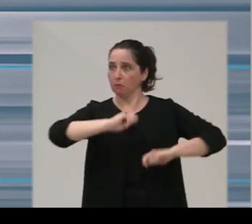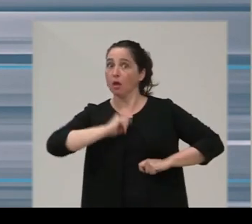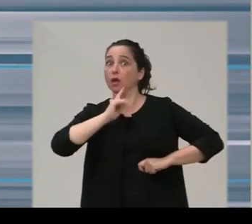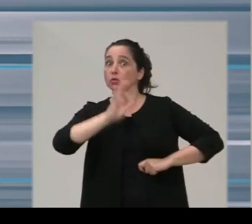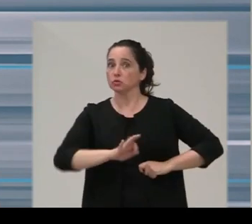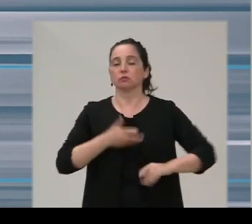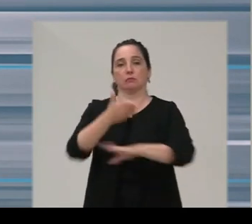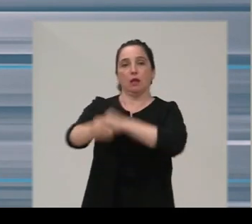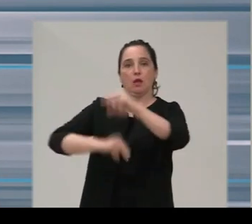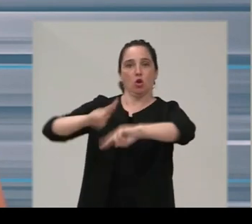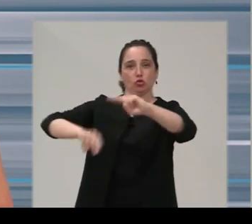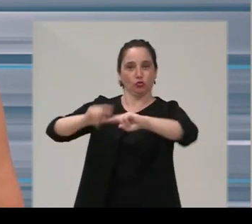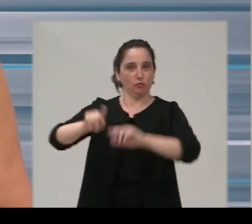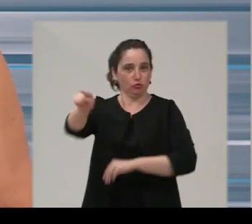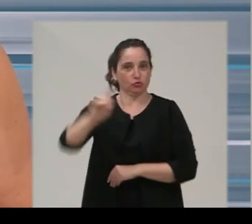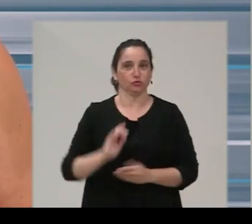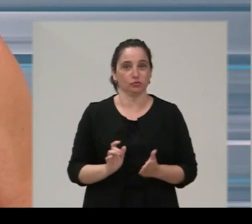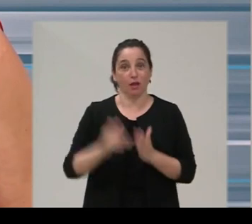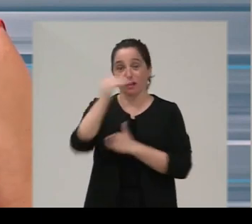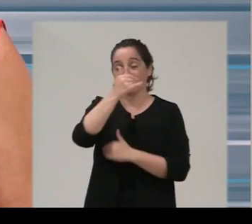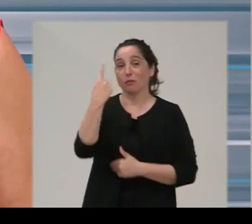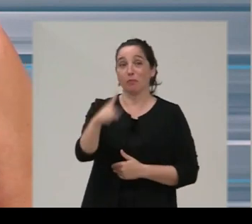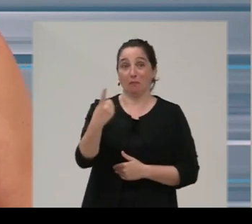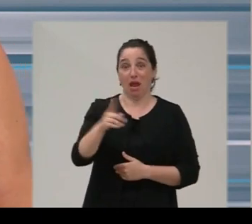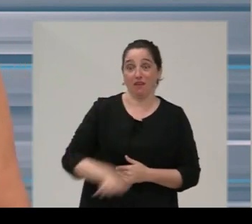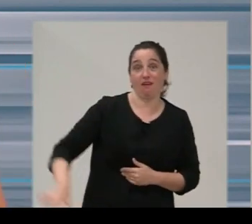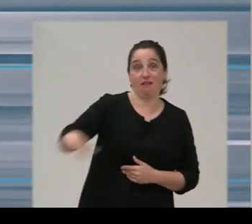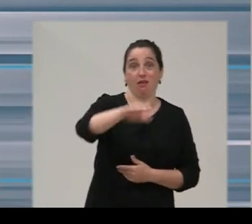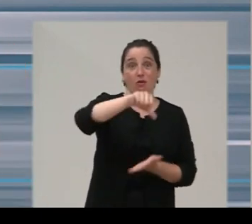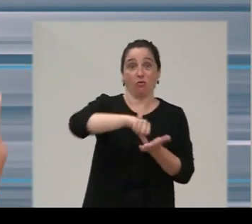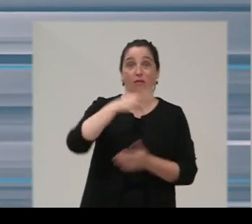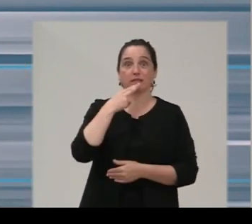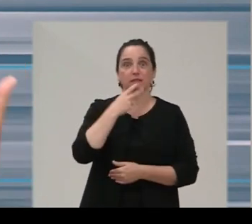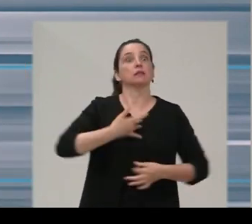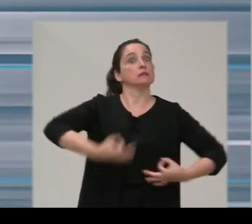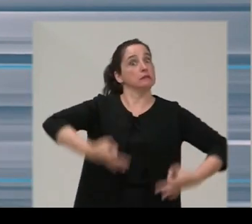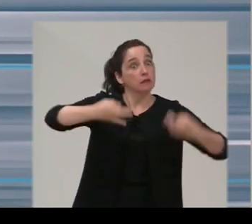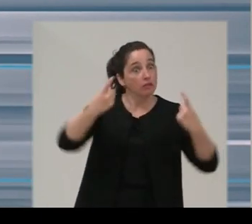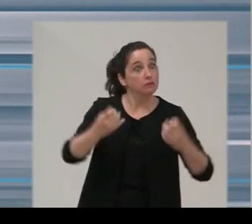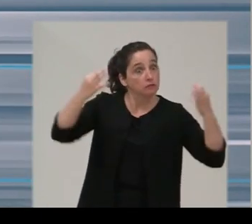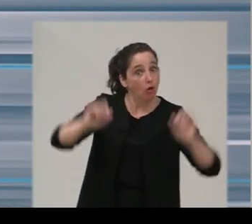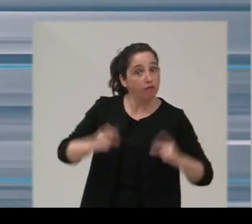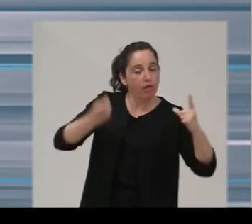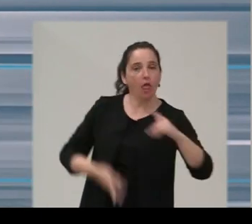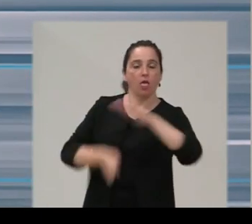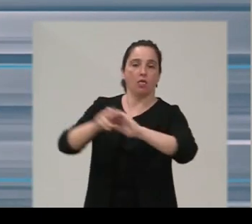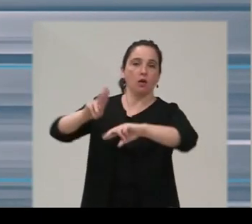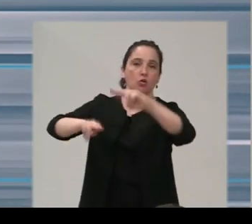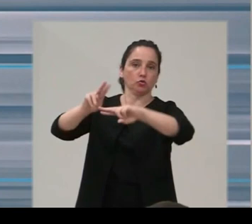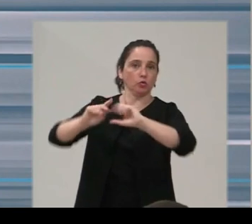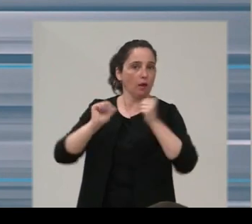diagnóstico basado en datos asistenciales de atención primaria en la ciudad, que será el que confirme su necesidad y nos permita tomar